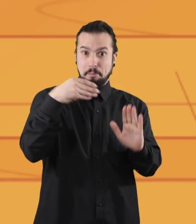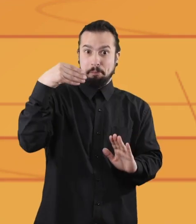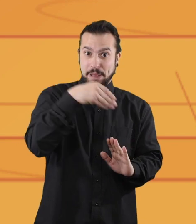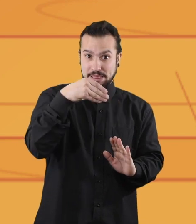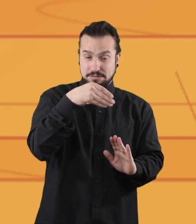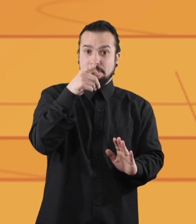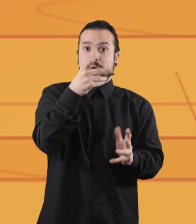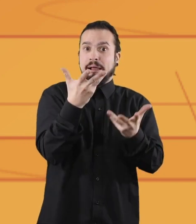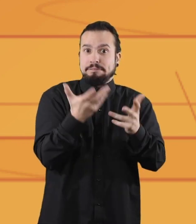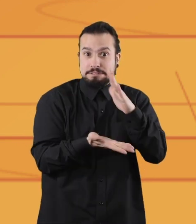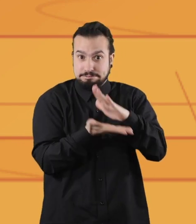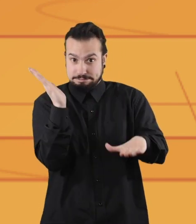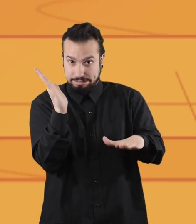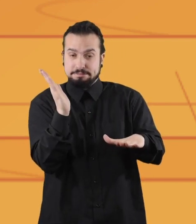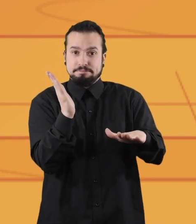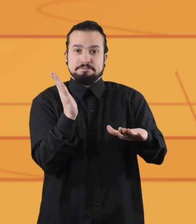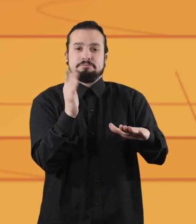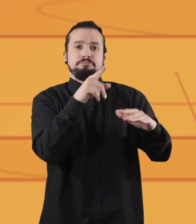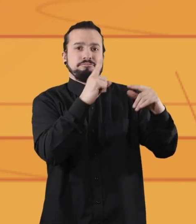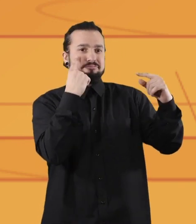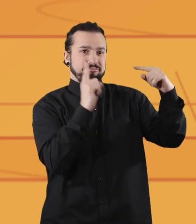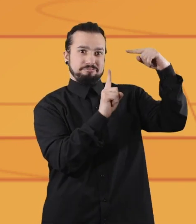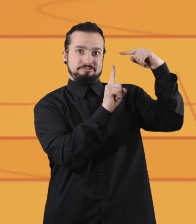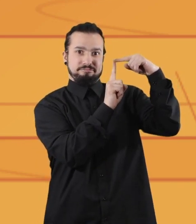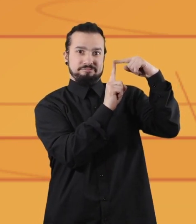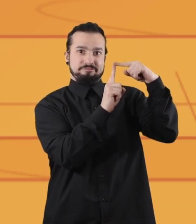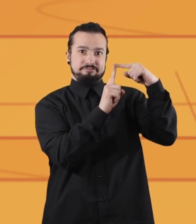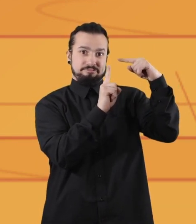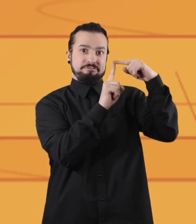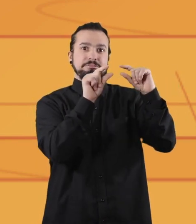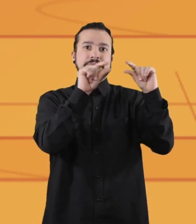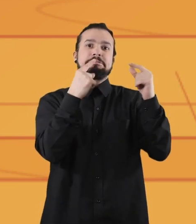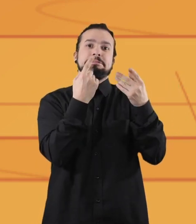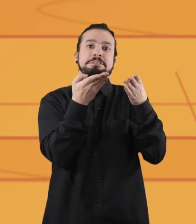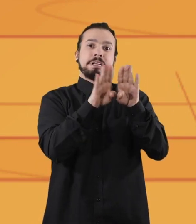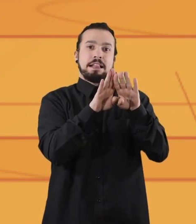pantalla, toca cerrar, en el ángulo superior izquierdo.